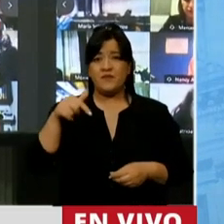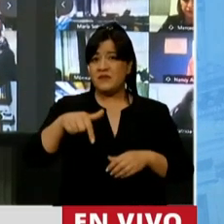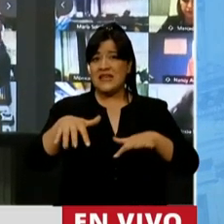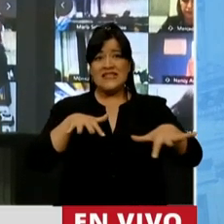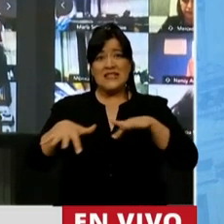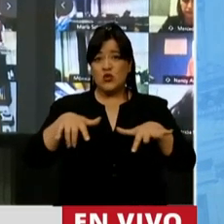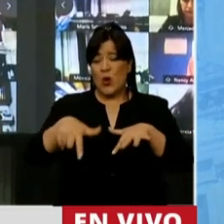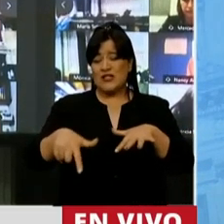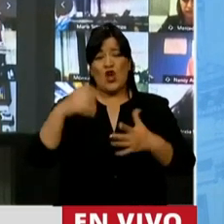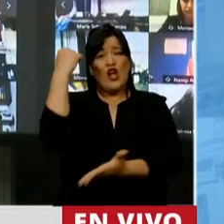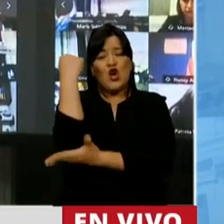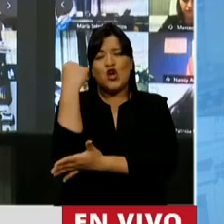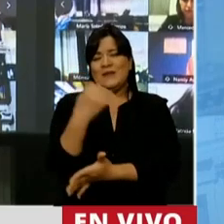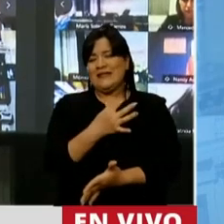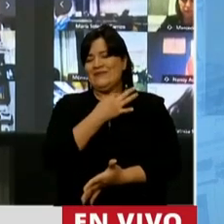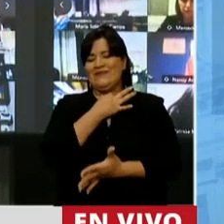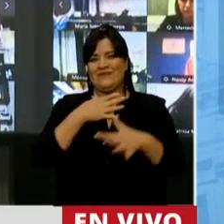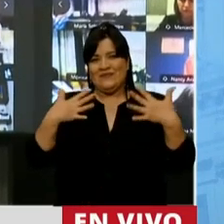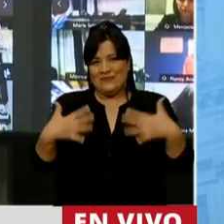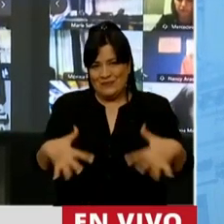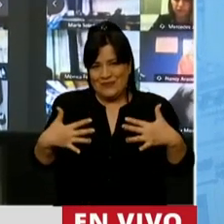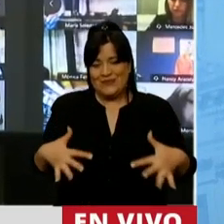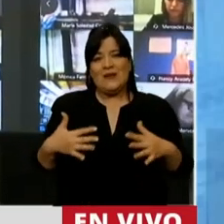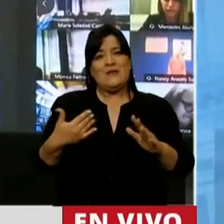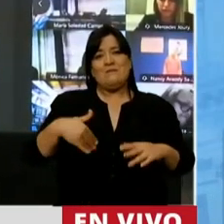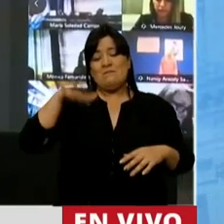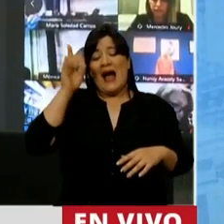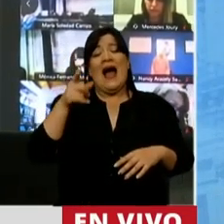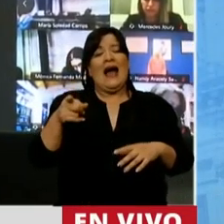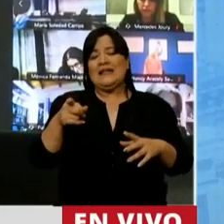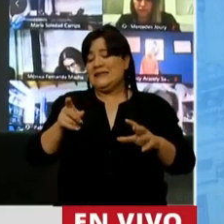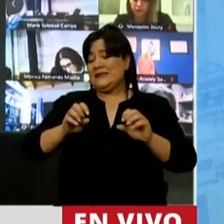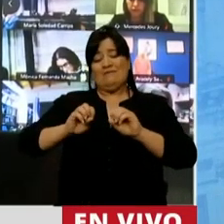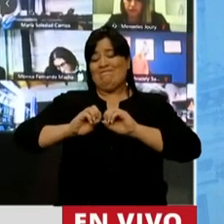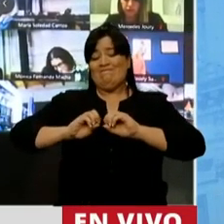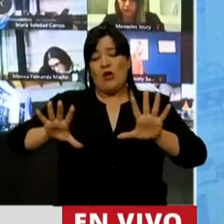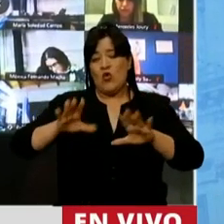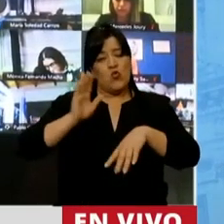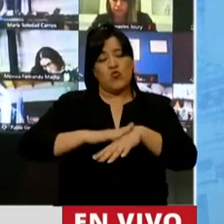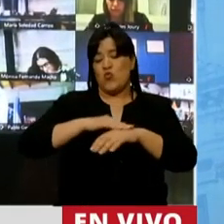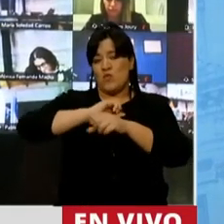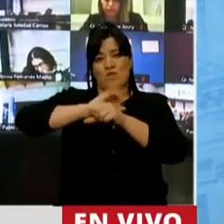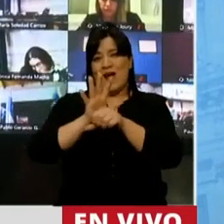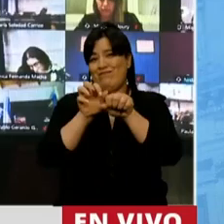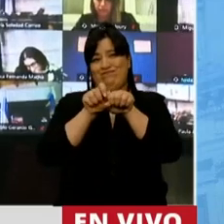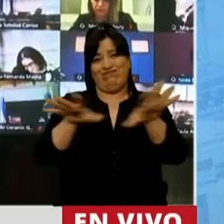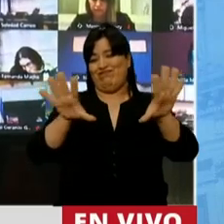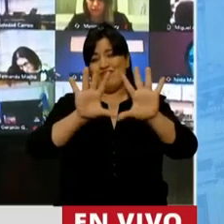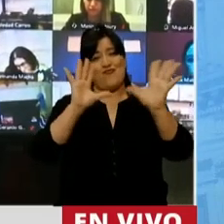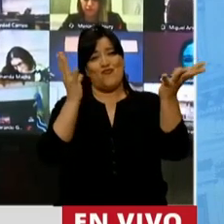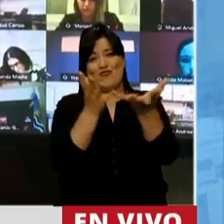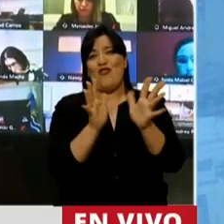económica muy comprometida, que fue profundizada por este tema de la pandemia. Es por eso que este